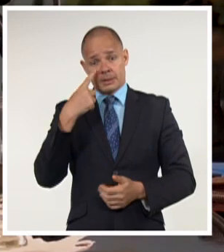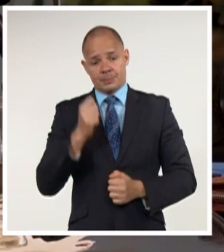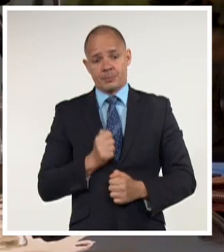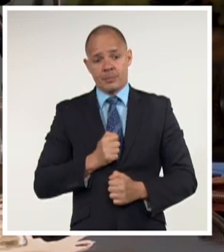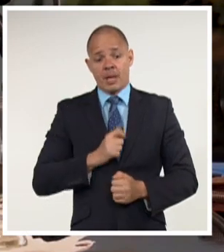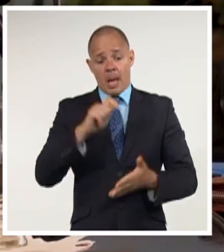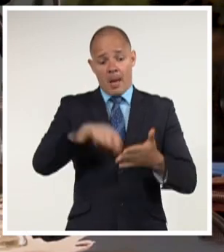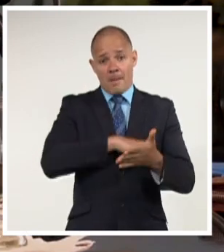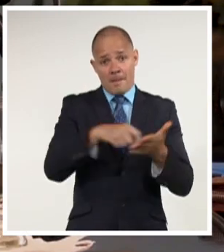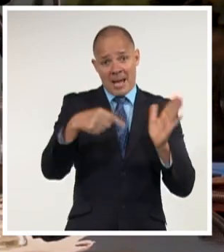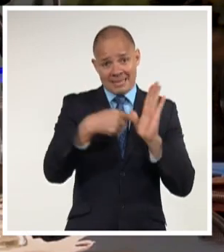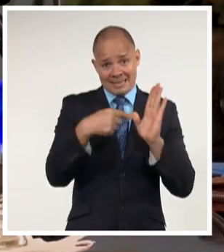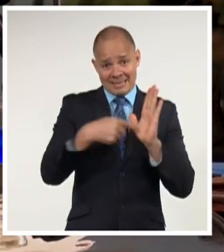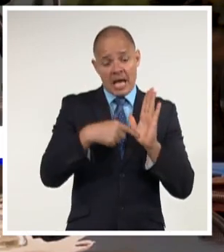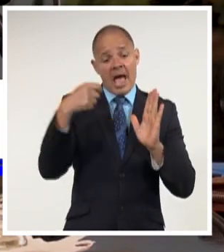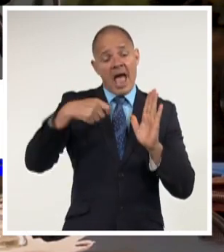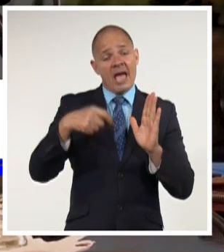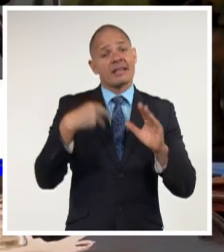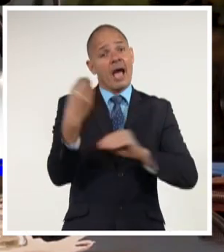estrategia tiene tres objetivos fundamentales.